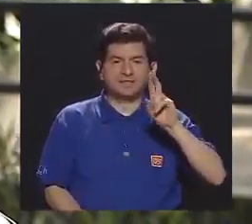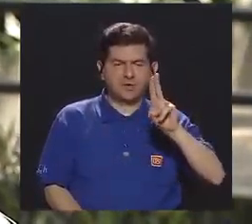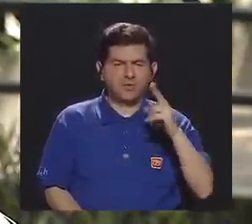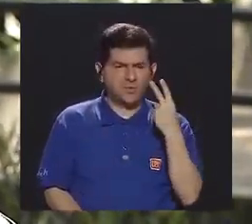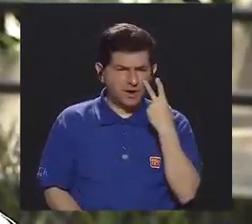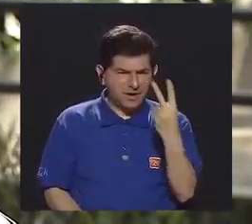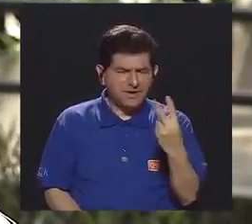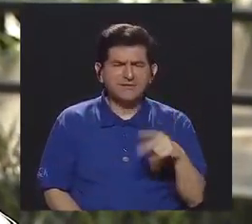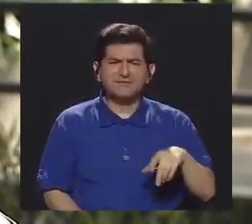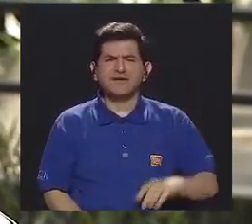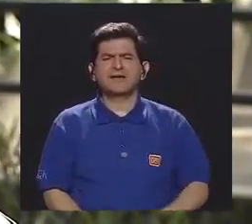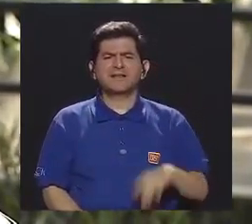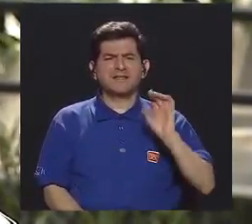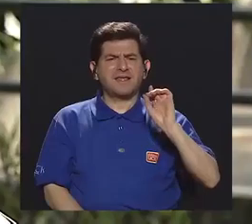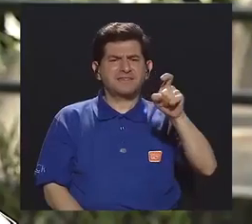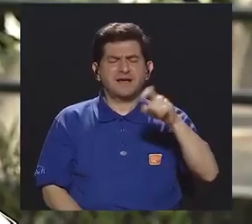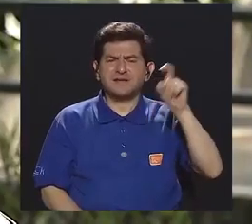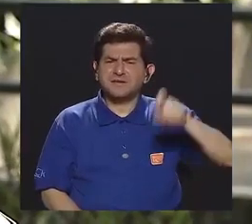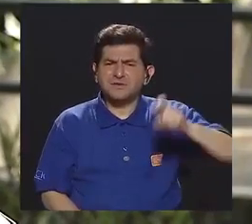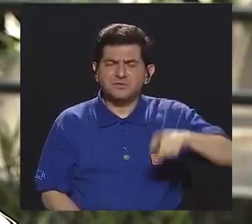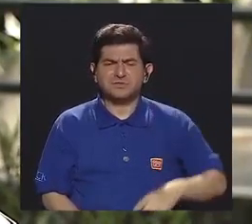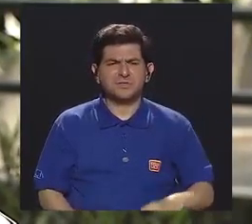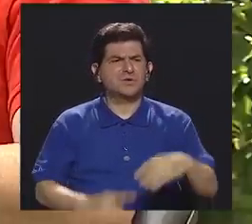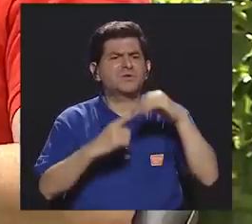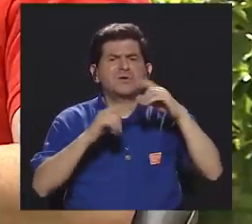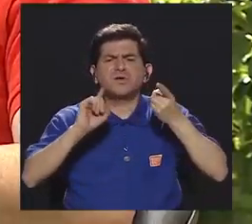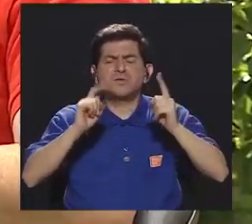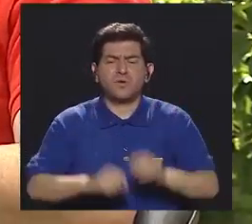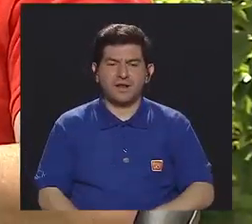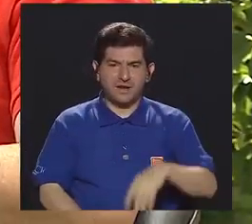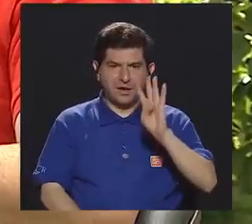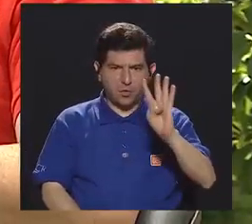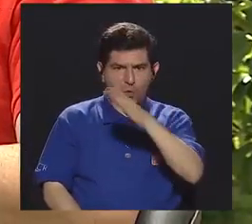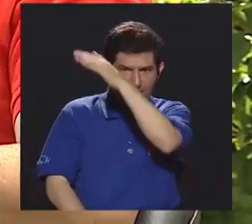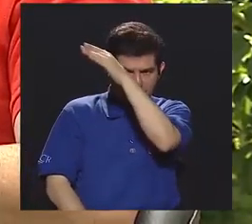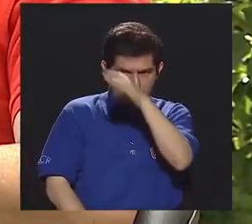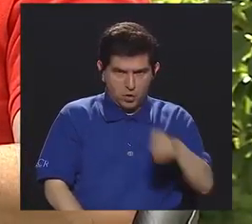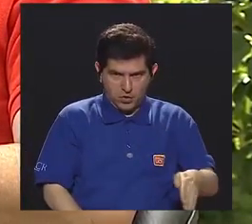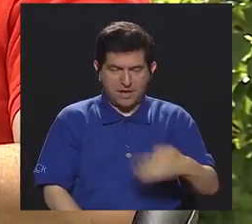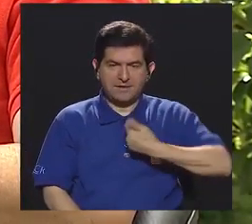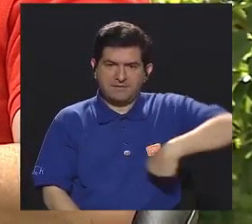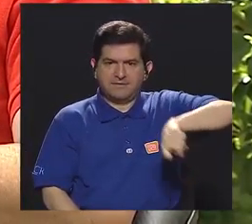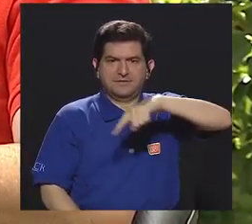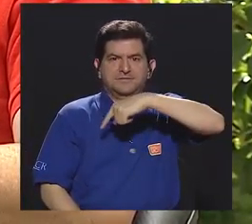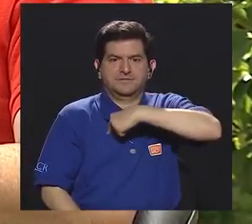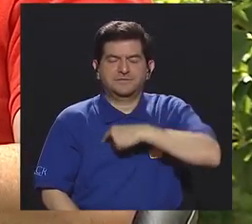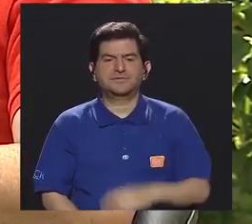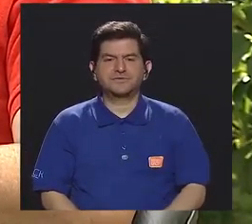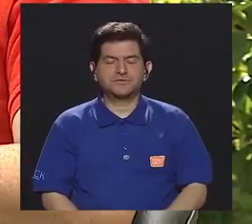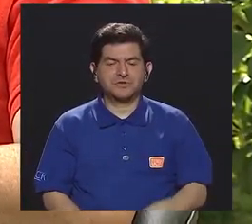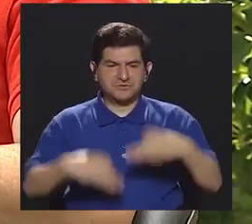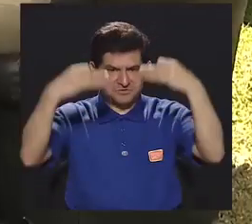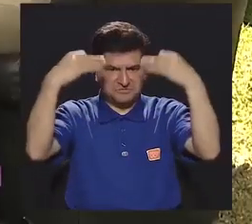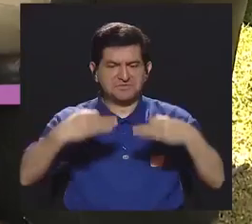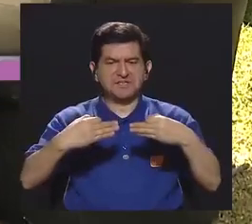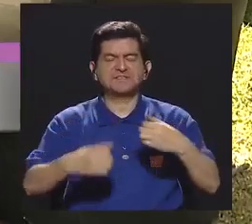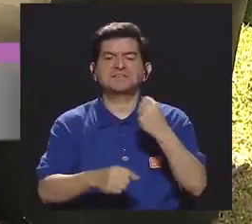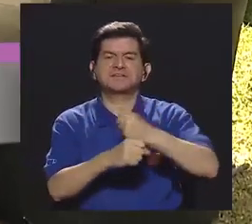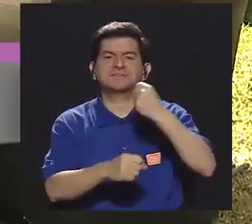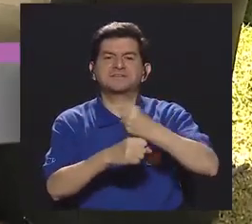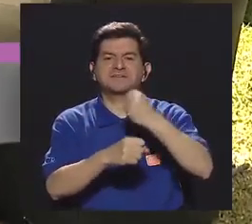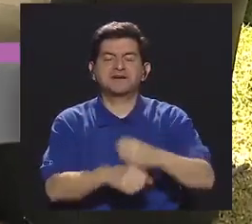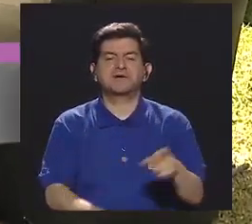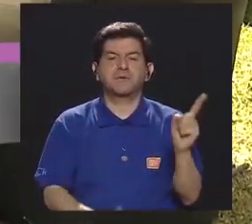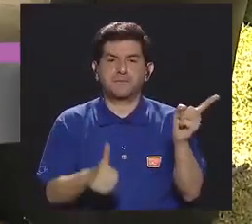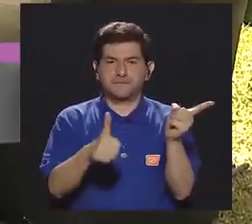respecto a las necesidades que se habían detectado en el diagnóstico. ¿Cuáles fueron las principales? Entonces establecimos cuatro ejes en los que